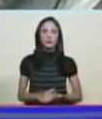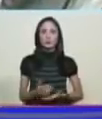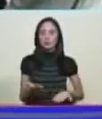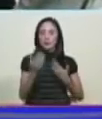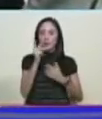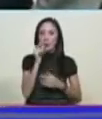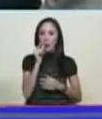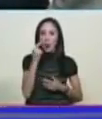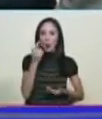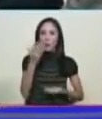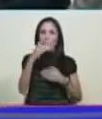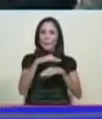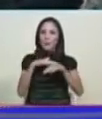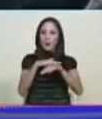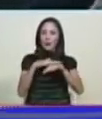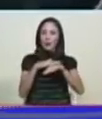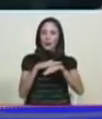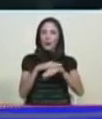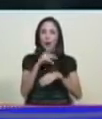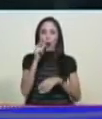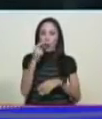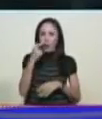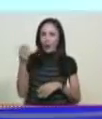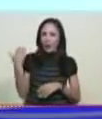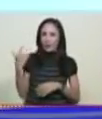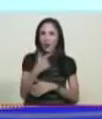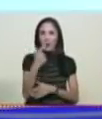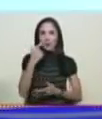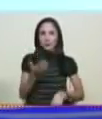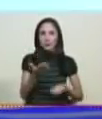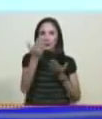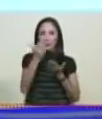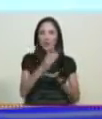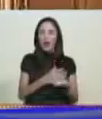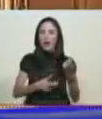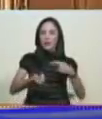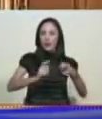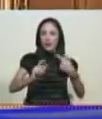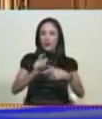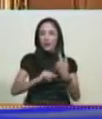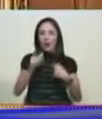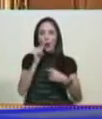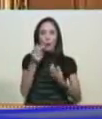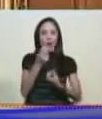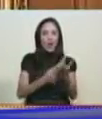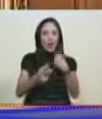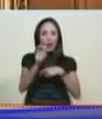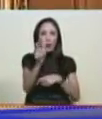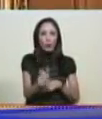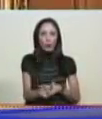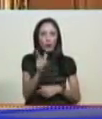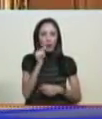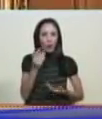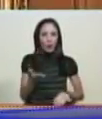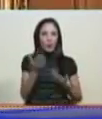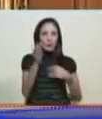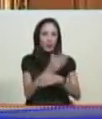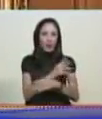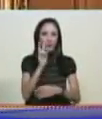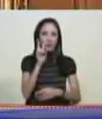de comercio ayer lo nombré al nuevo ministro de comercio el economista compañero